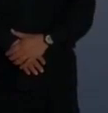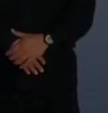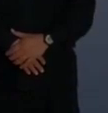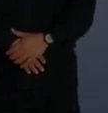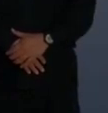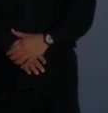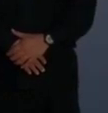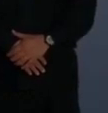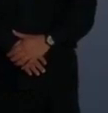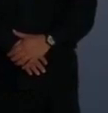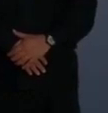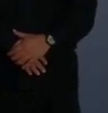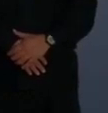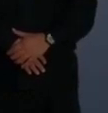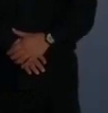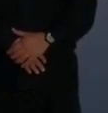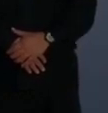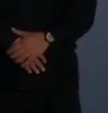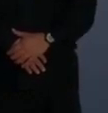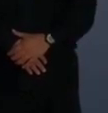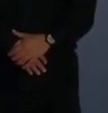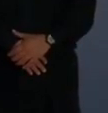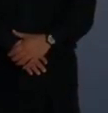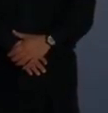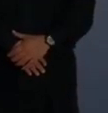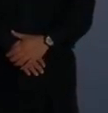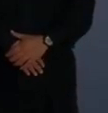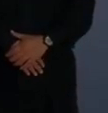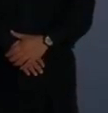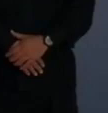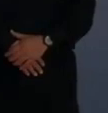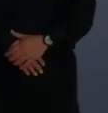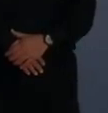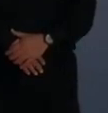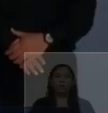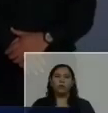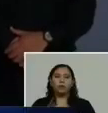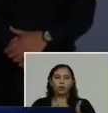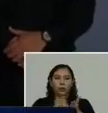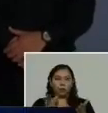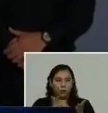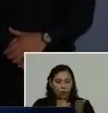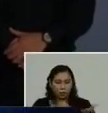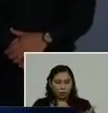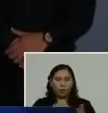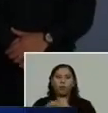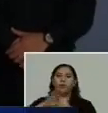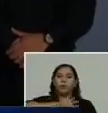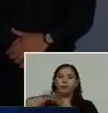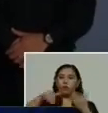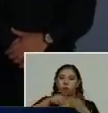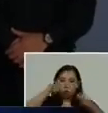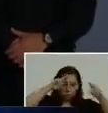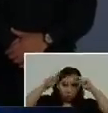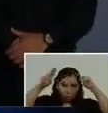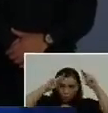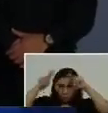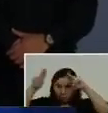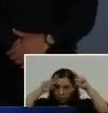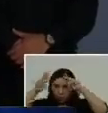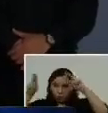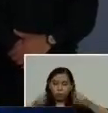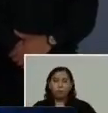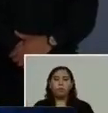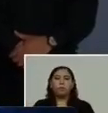Presidente, buenas tardes. Gracias, Anthony. Un saludo a todas y todos. Siempre pidiéndoles